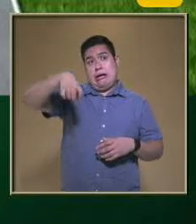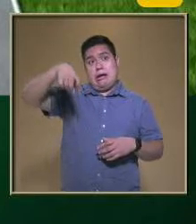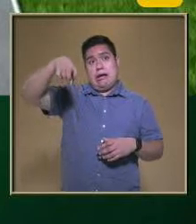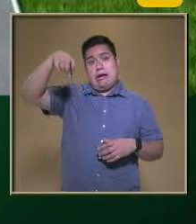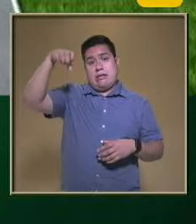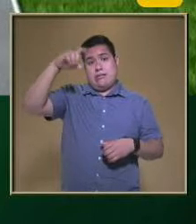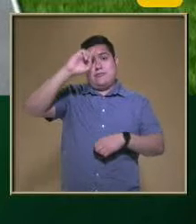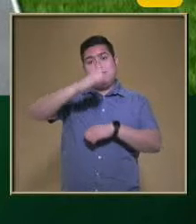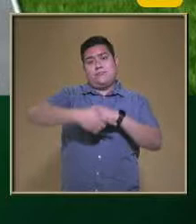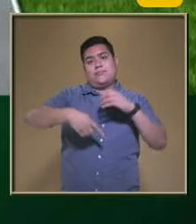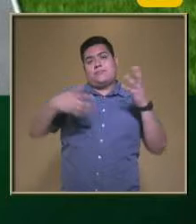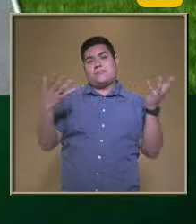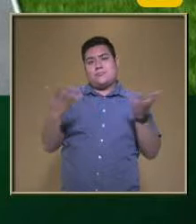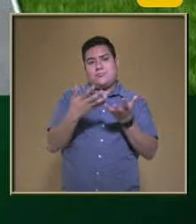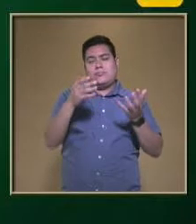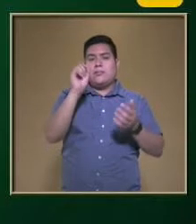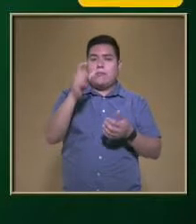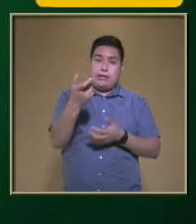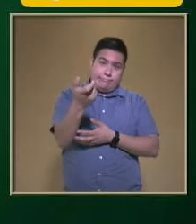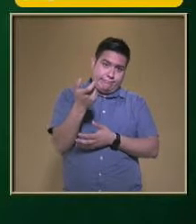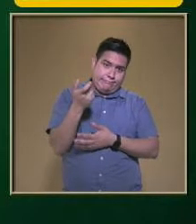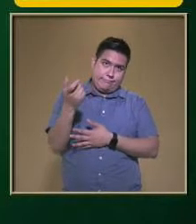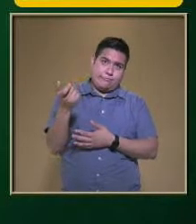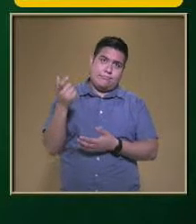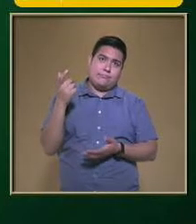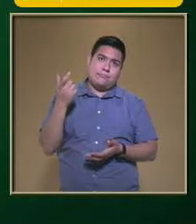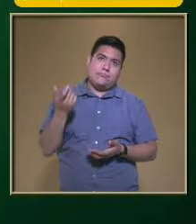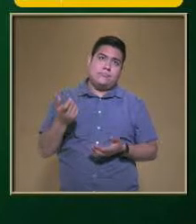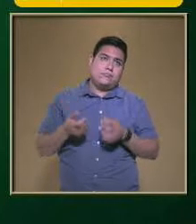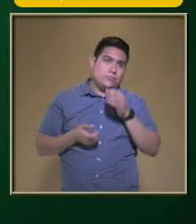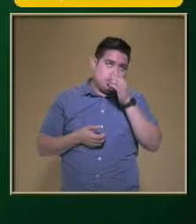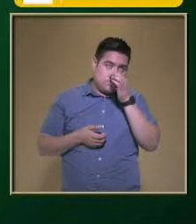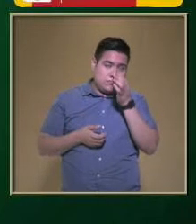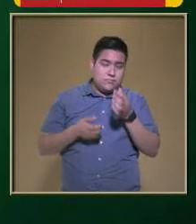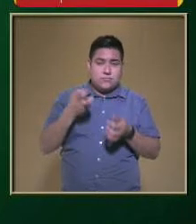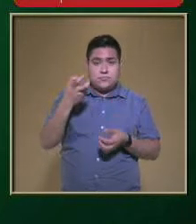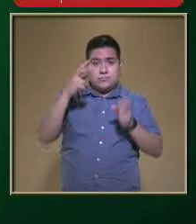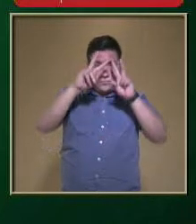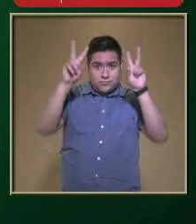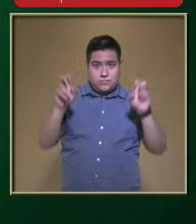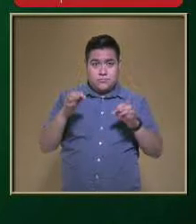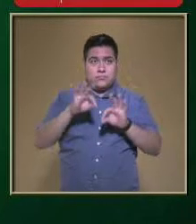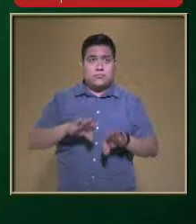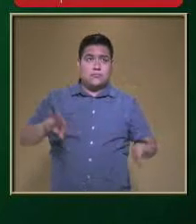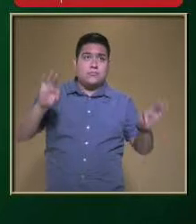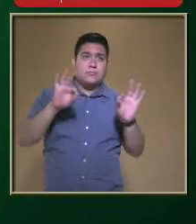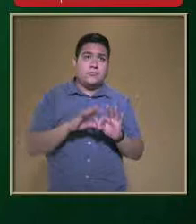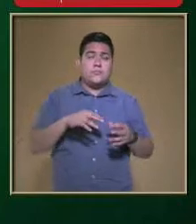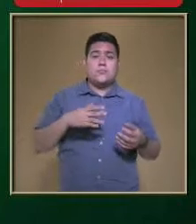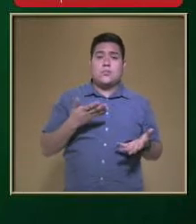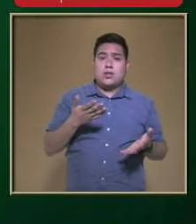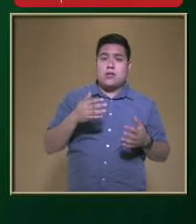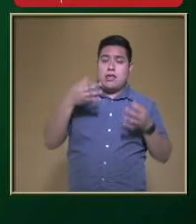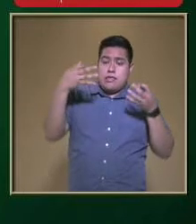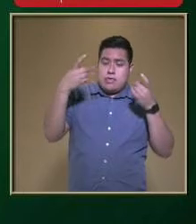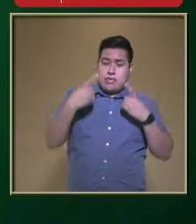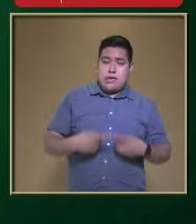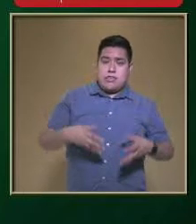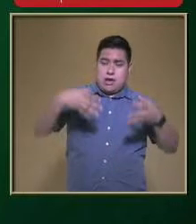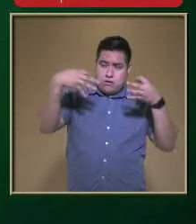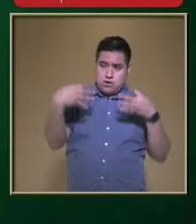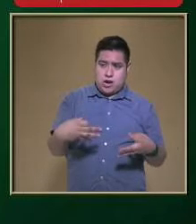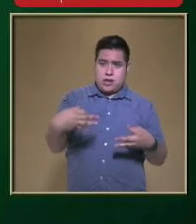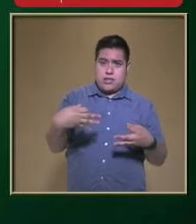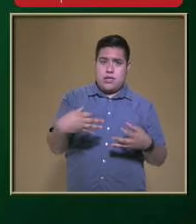Y en lo económico ¿Verdad? Entonces por eso Vemos este tema Que es Los beneficios De una dieta correcta ¿Para qué nos